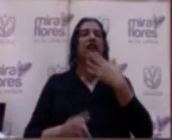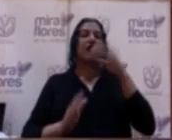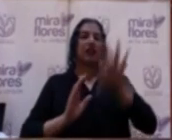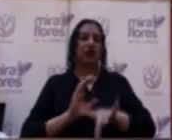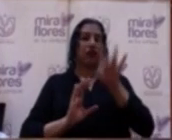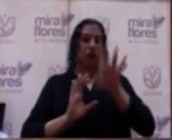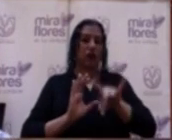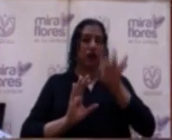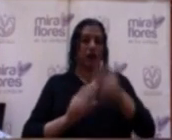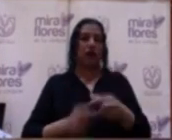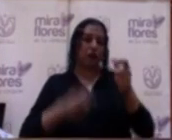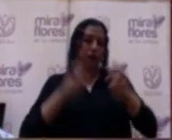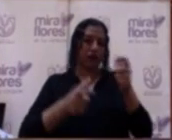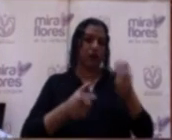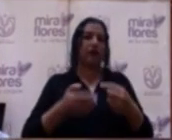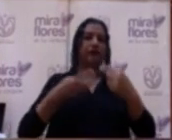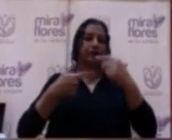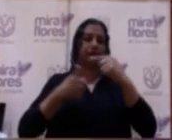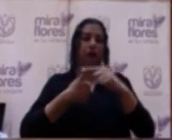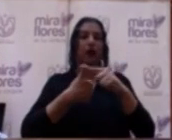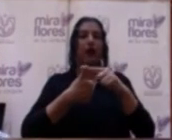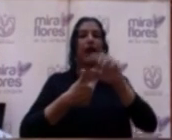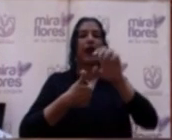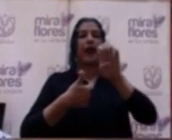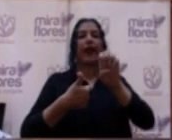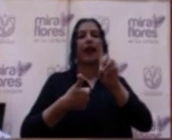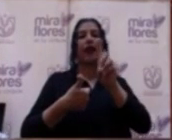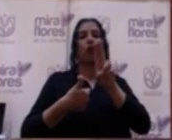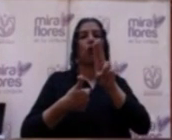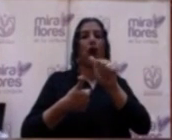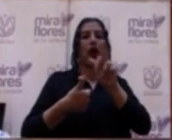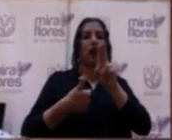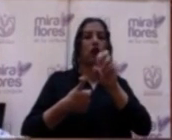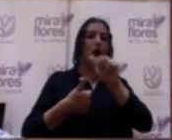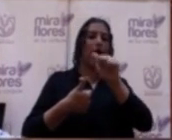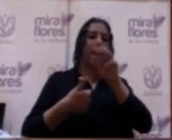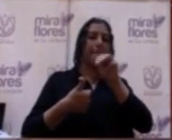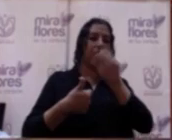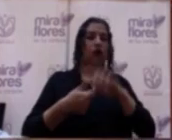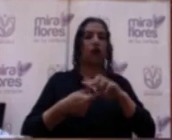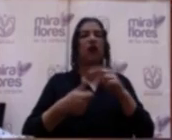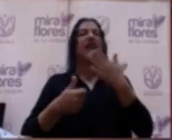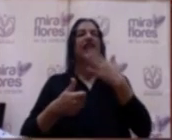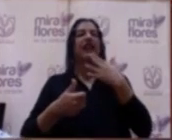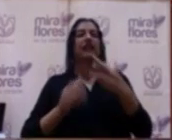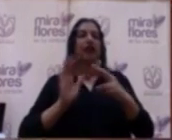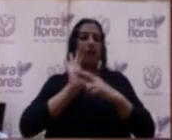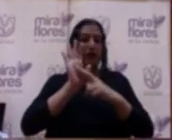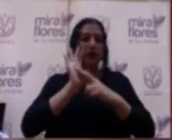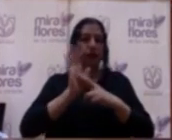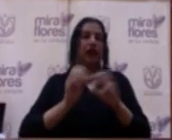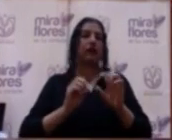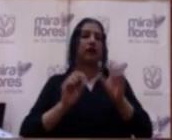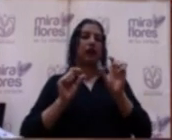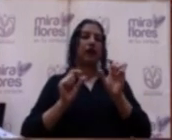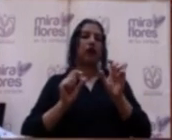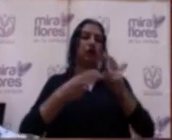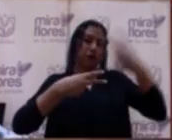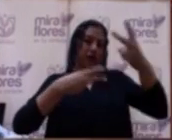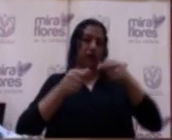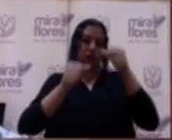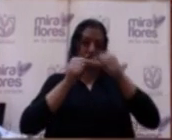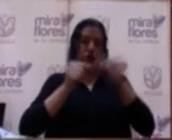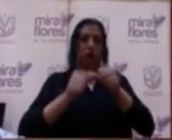las siguientes personas. Eduardo Amador Abusada Franco, que es el representante de la Junta Vecinal 4A.